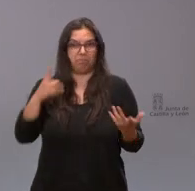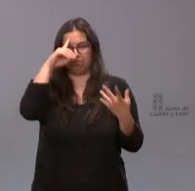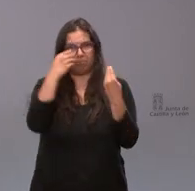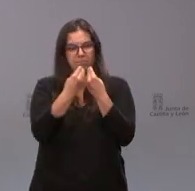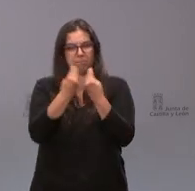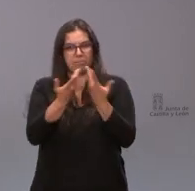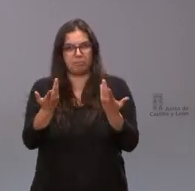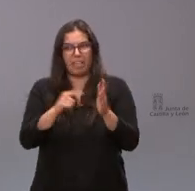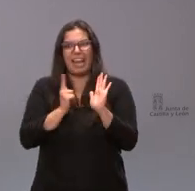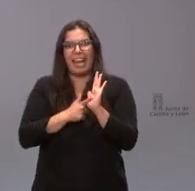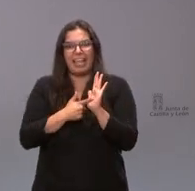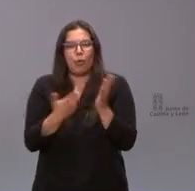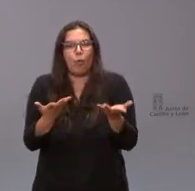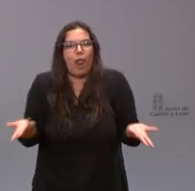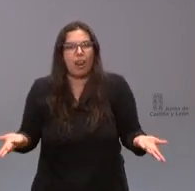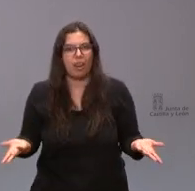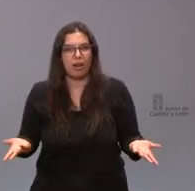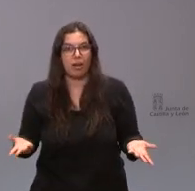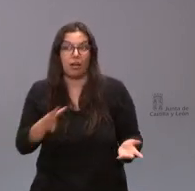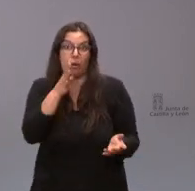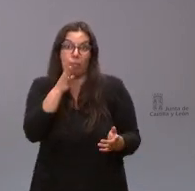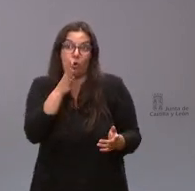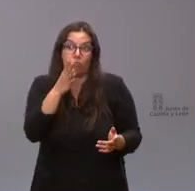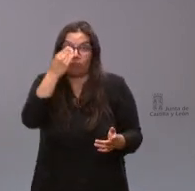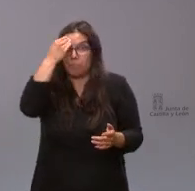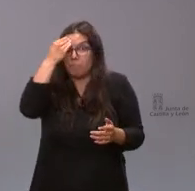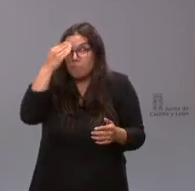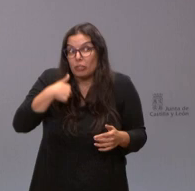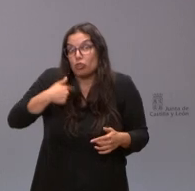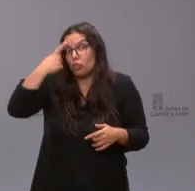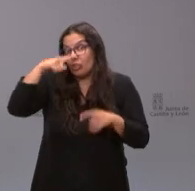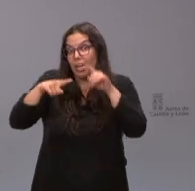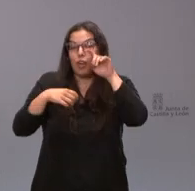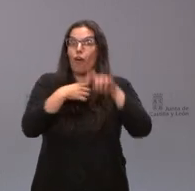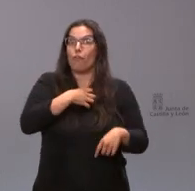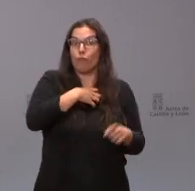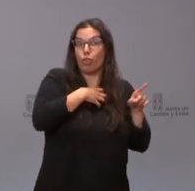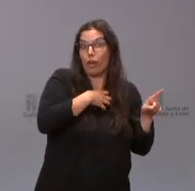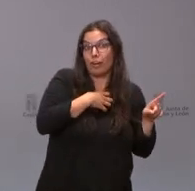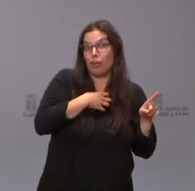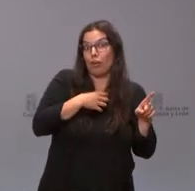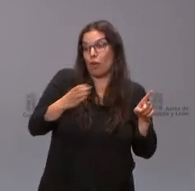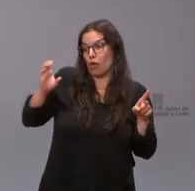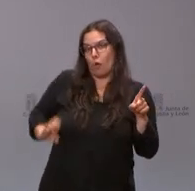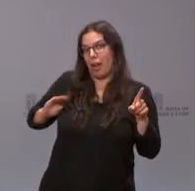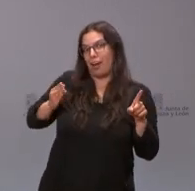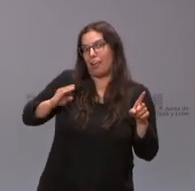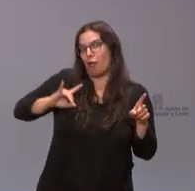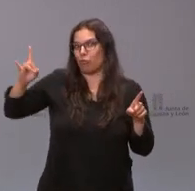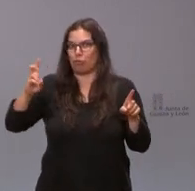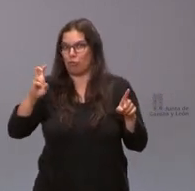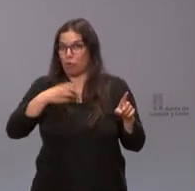¿qué ley apoya eso? porque hasta donde yo sé los funcionarios no pueden hacerlo ¿cómo lo habilitaron?